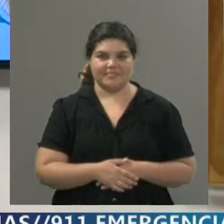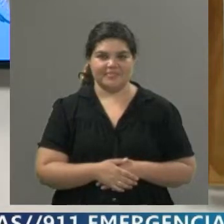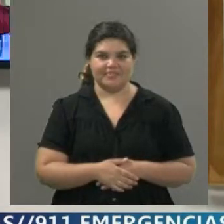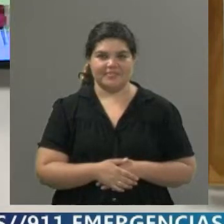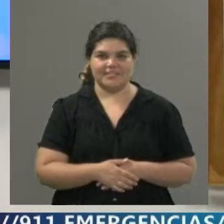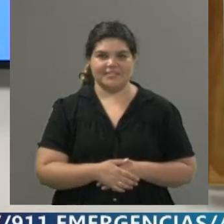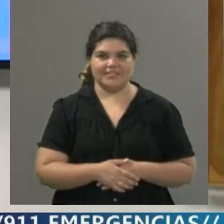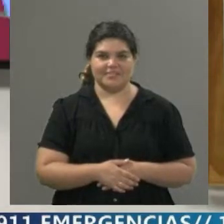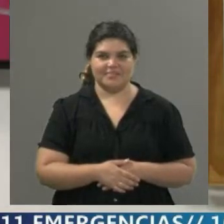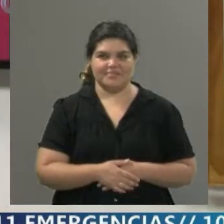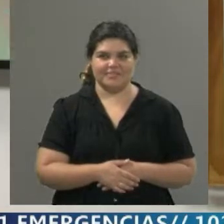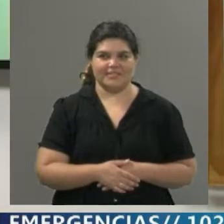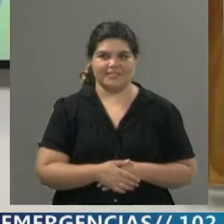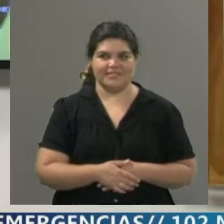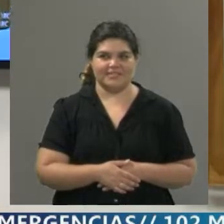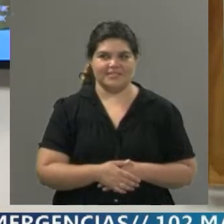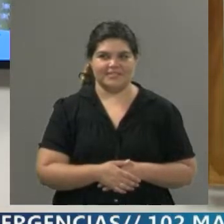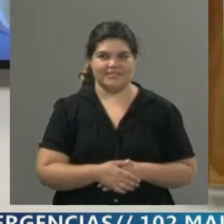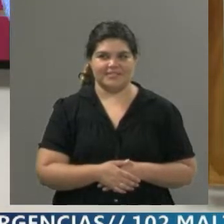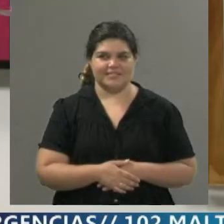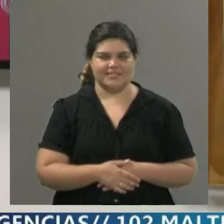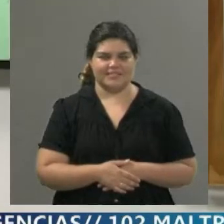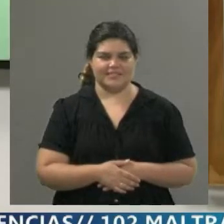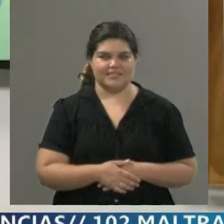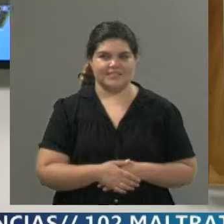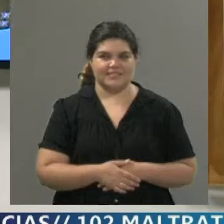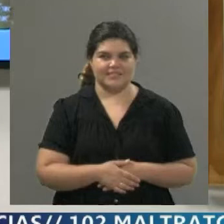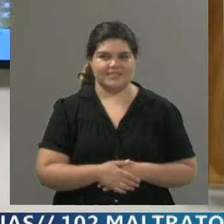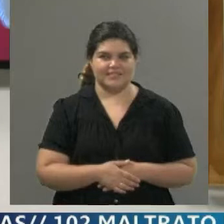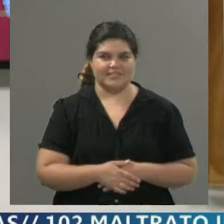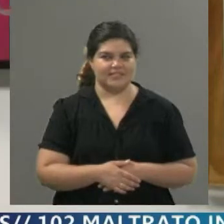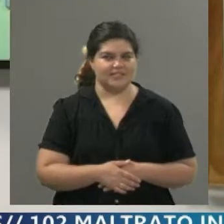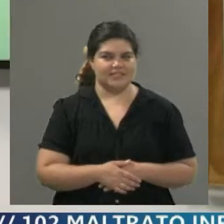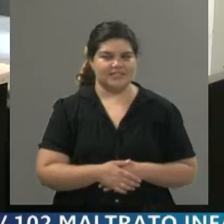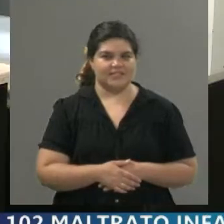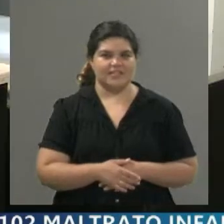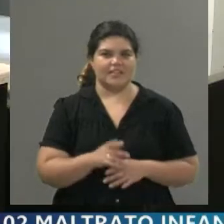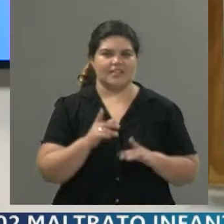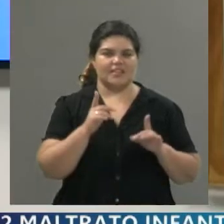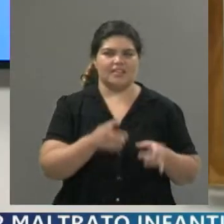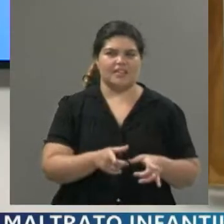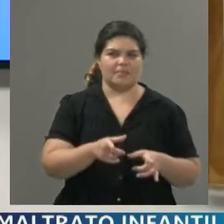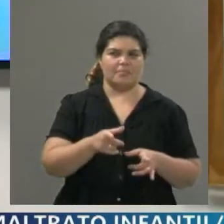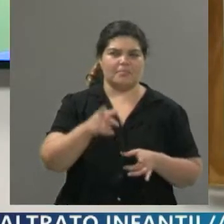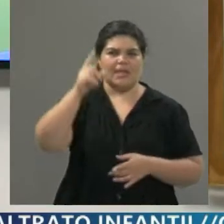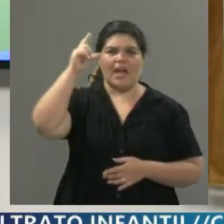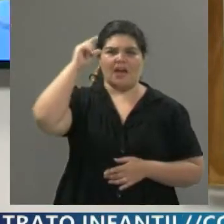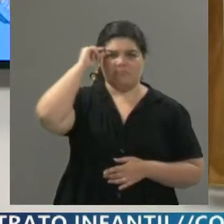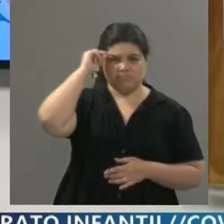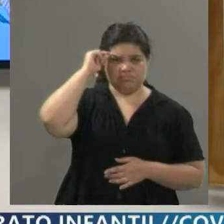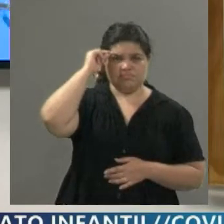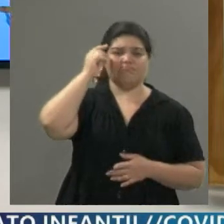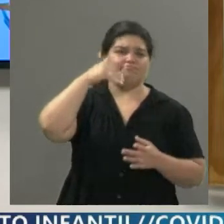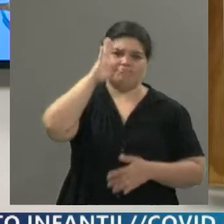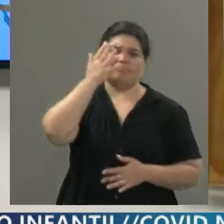o es el piercing. Y si no acá, el piercing en la ceja. En ceja está buenísimo. Se está usando mucho el de acá, el de la nariz. Sí,